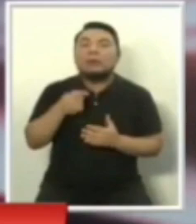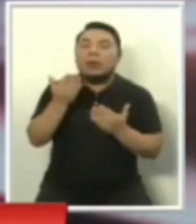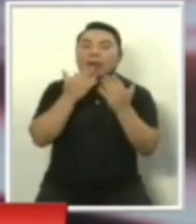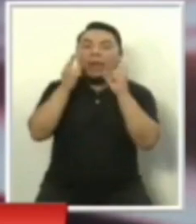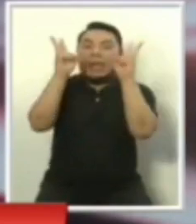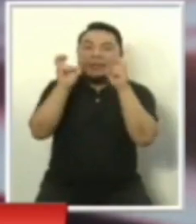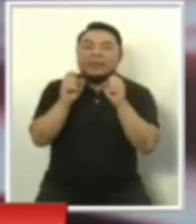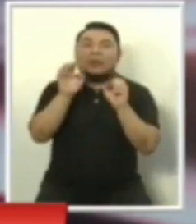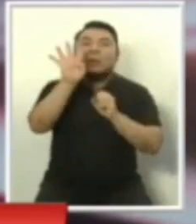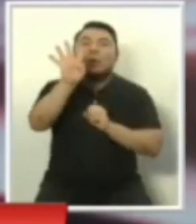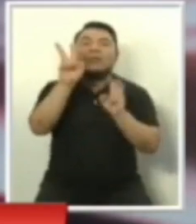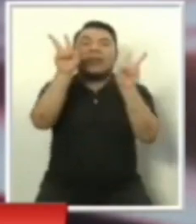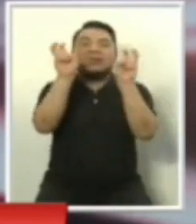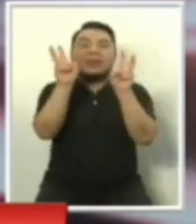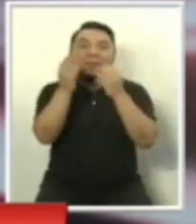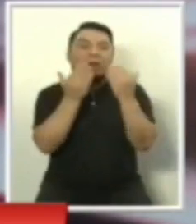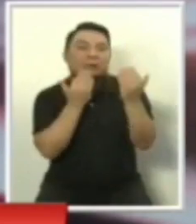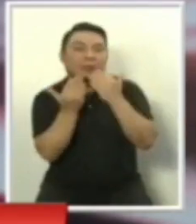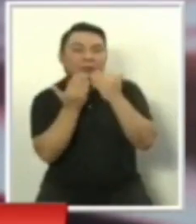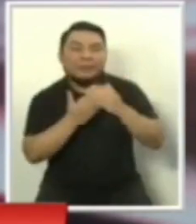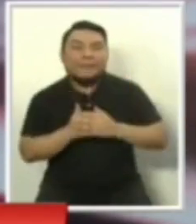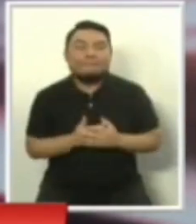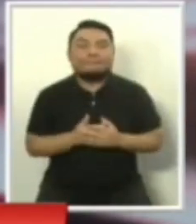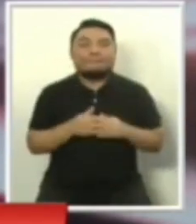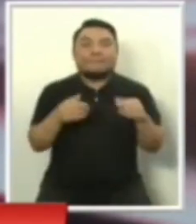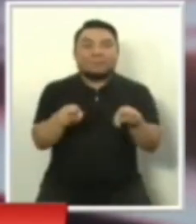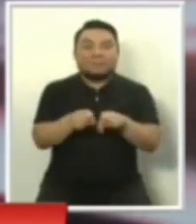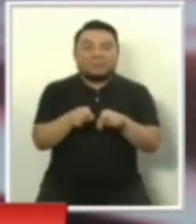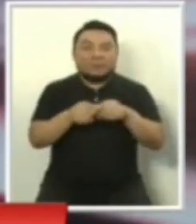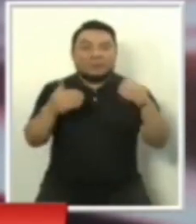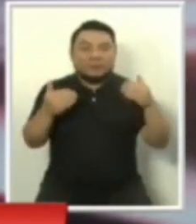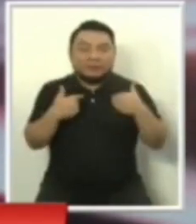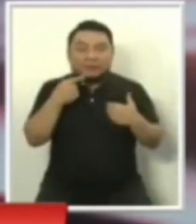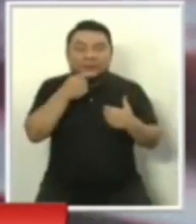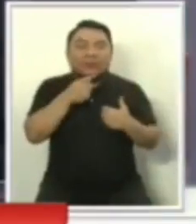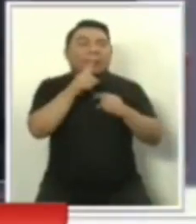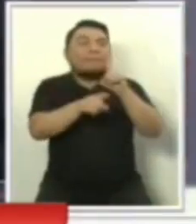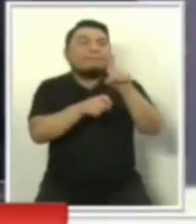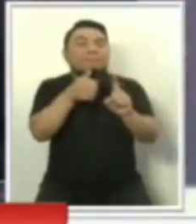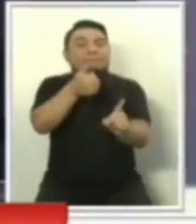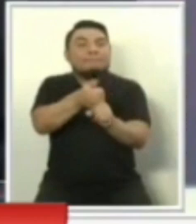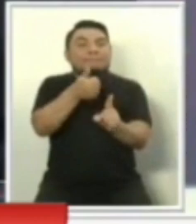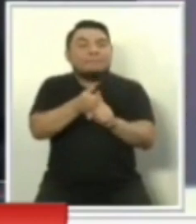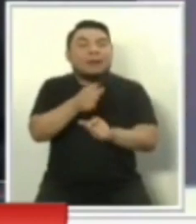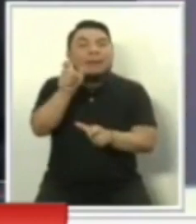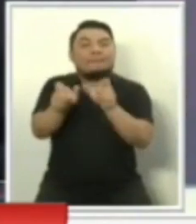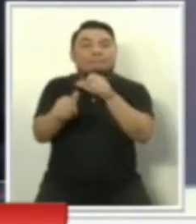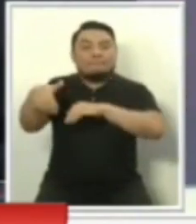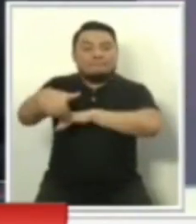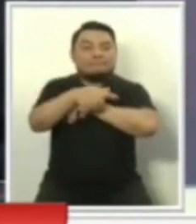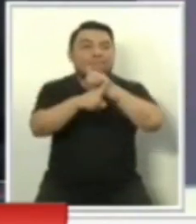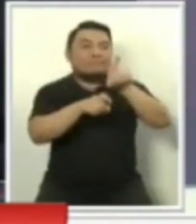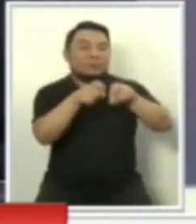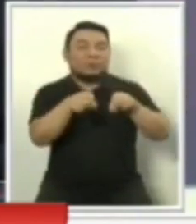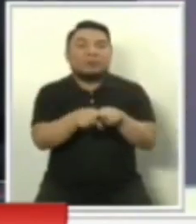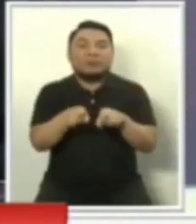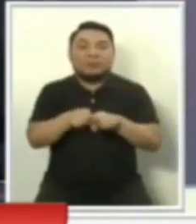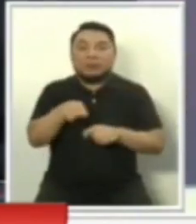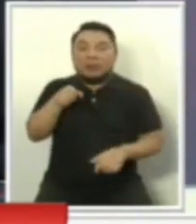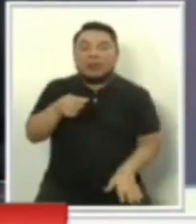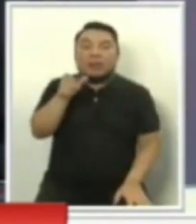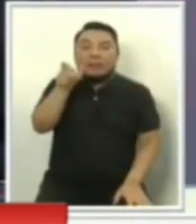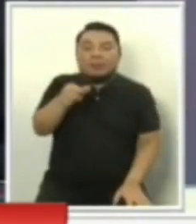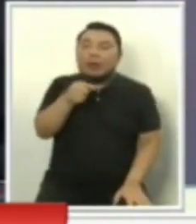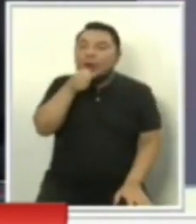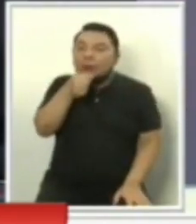cuatro temas, pero además tenemos el tema de las preguntas de los propios ciudadanos y la intervención de los moderadores, que